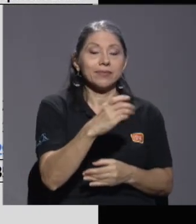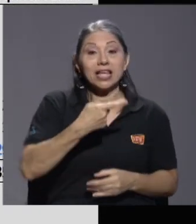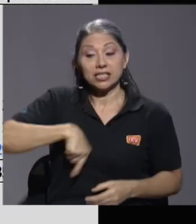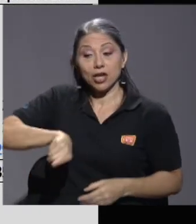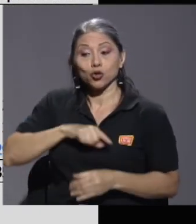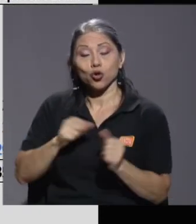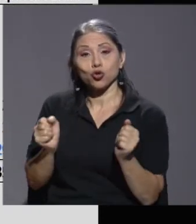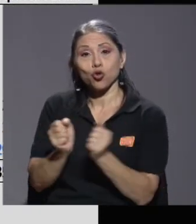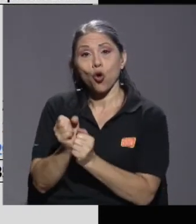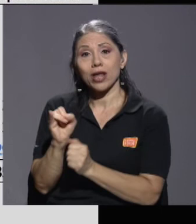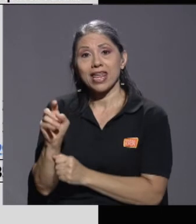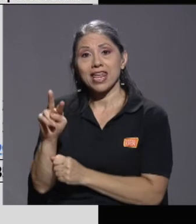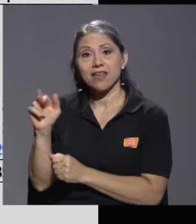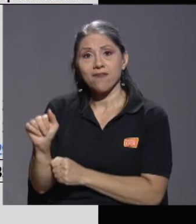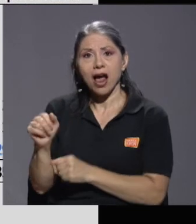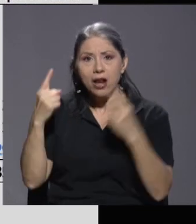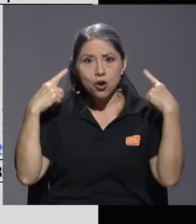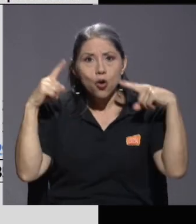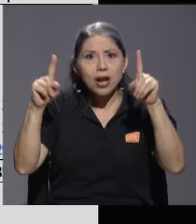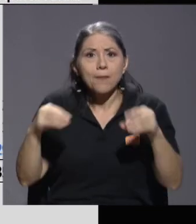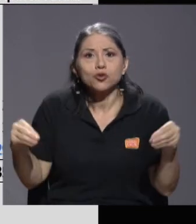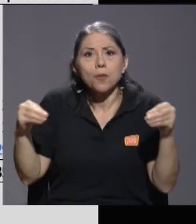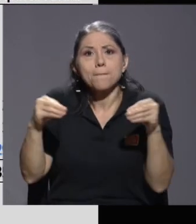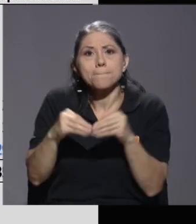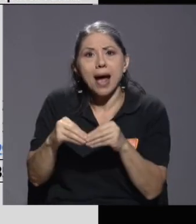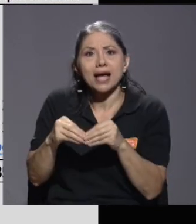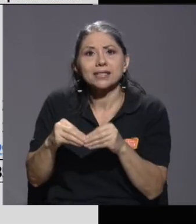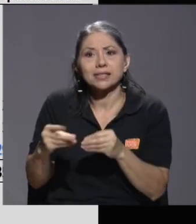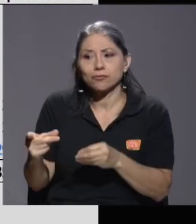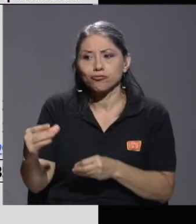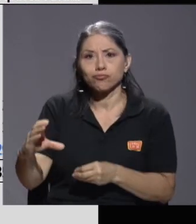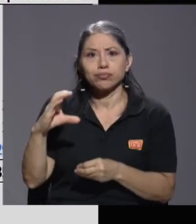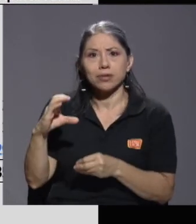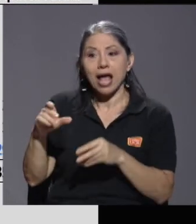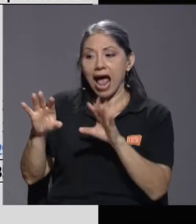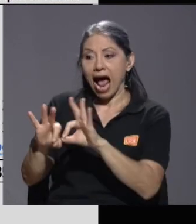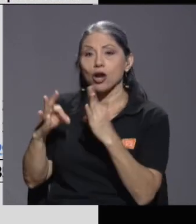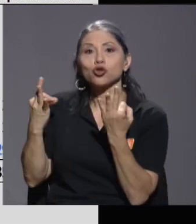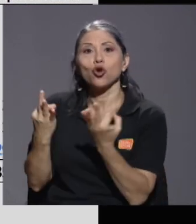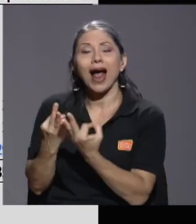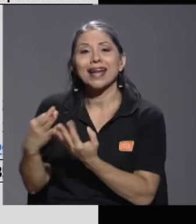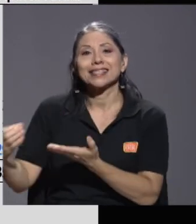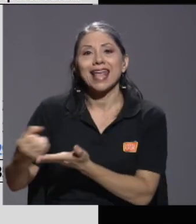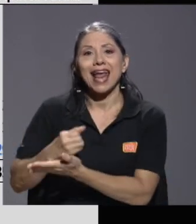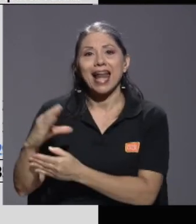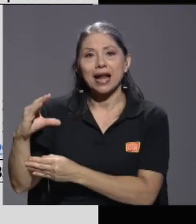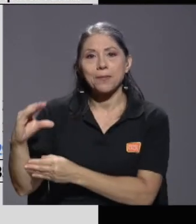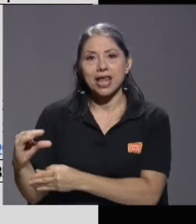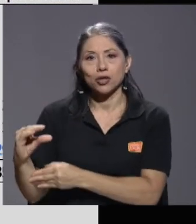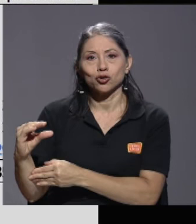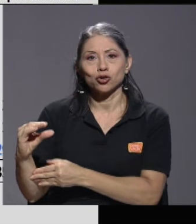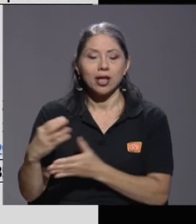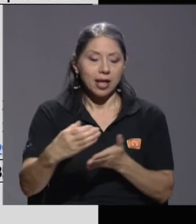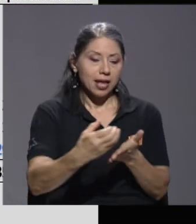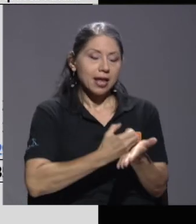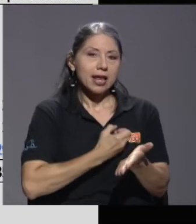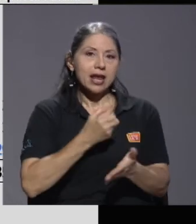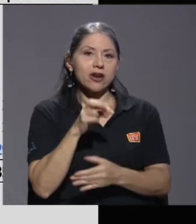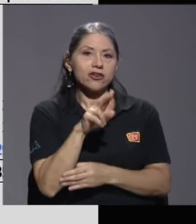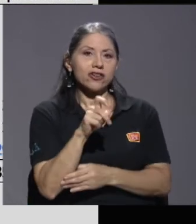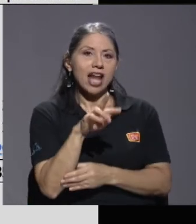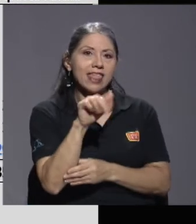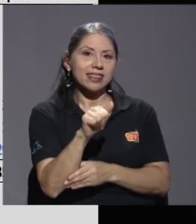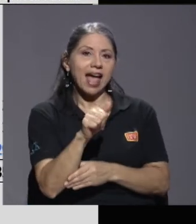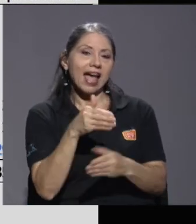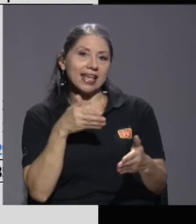generar un mayor ingreso disponible a los hogares del primer desil y en renta estaríamos afectando, ya sea en el primer escenario,